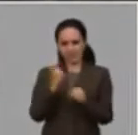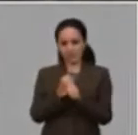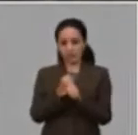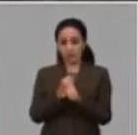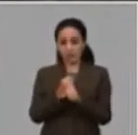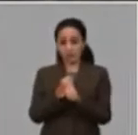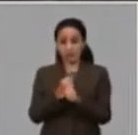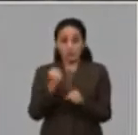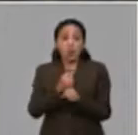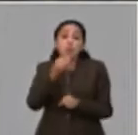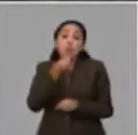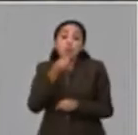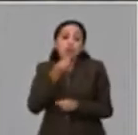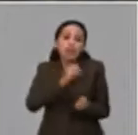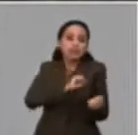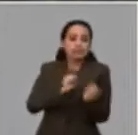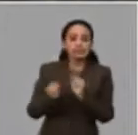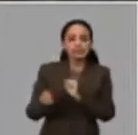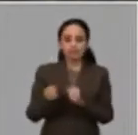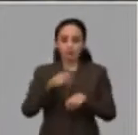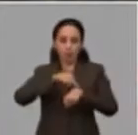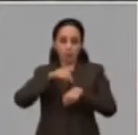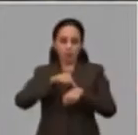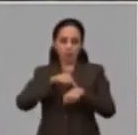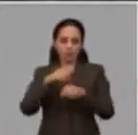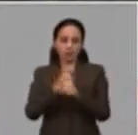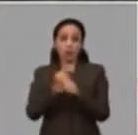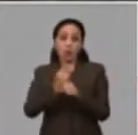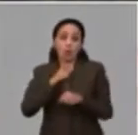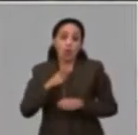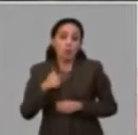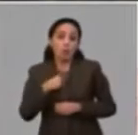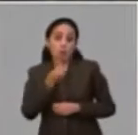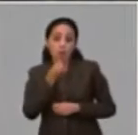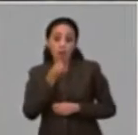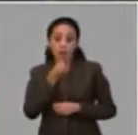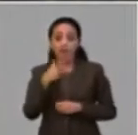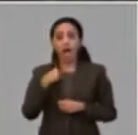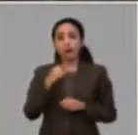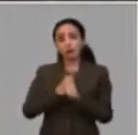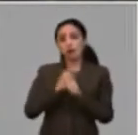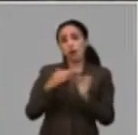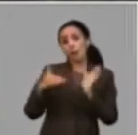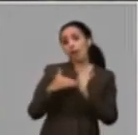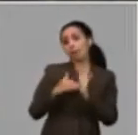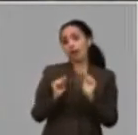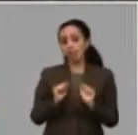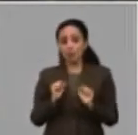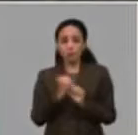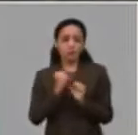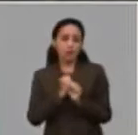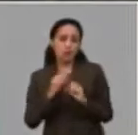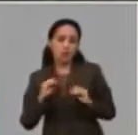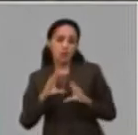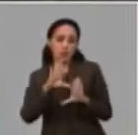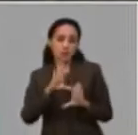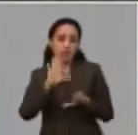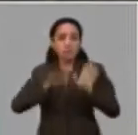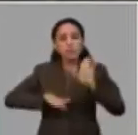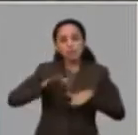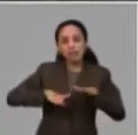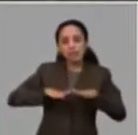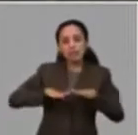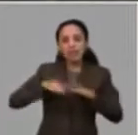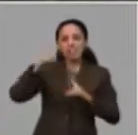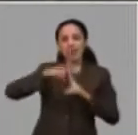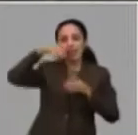trabajo y realizarlo en las horas que mejor le resulte en el domicilio, hace que cuando